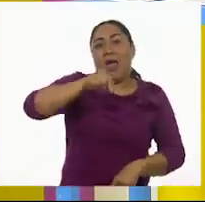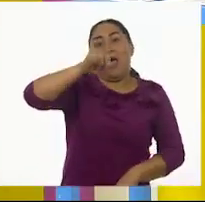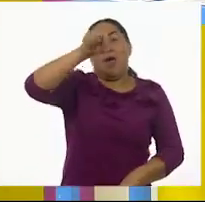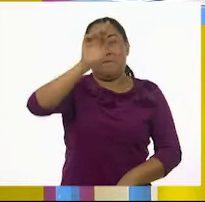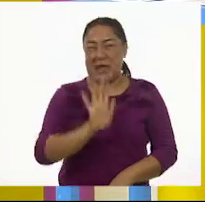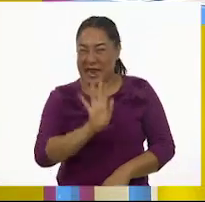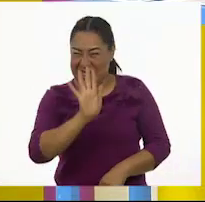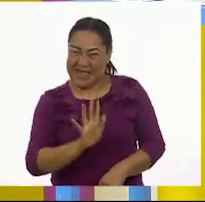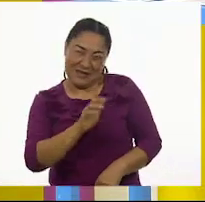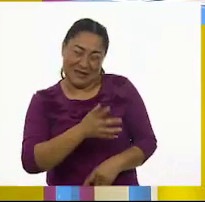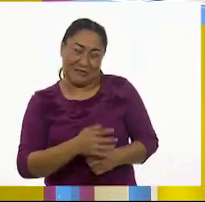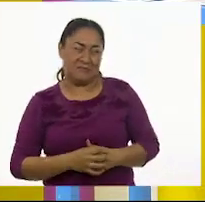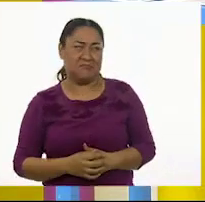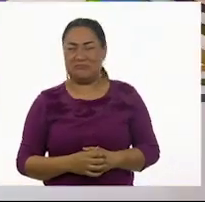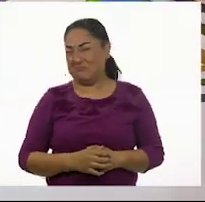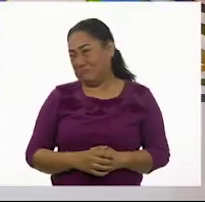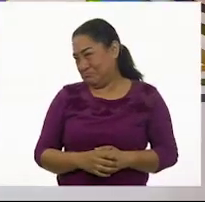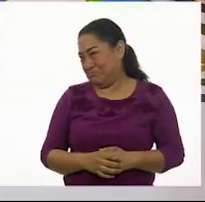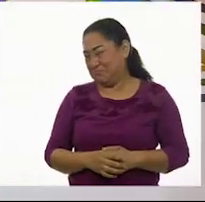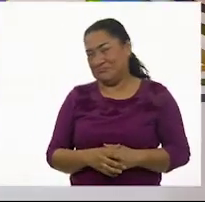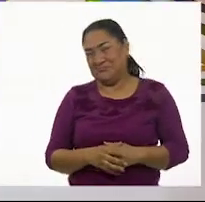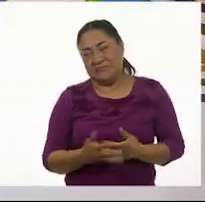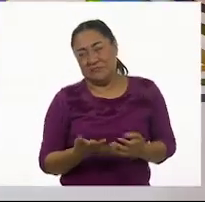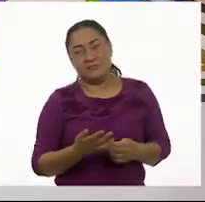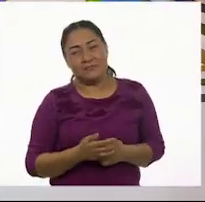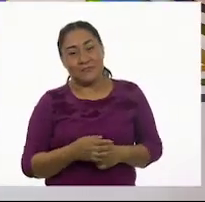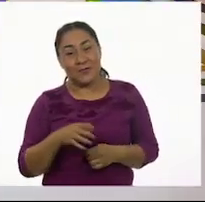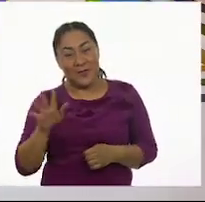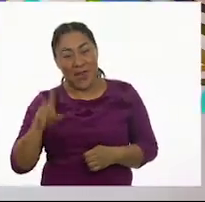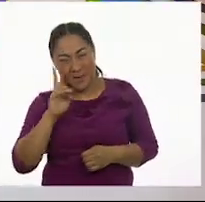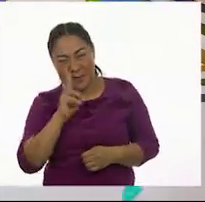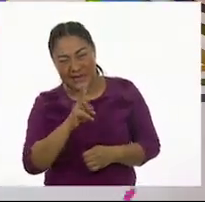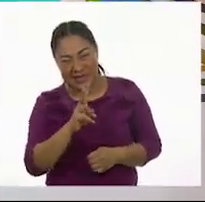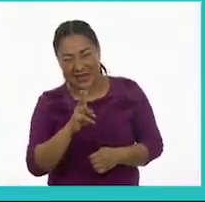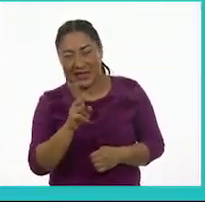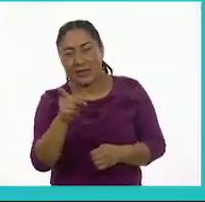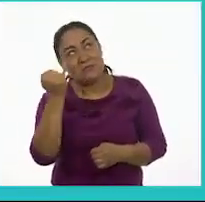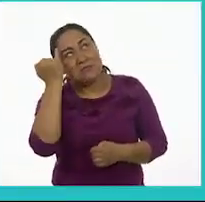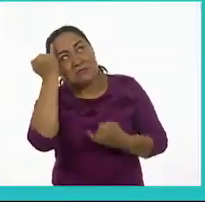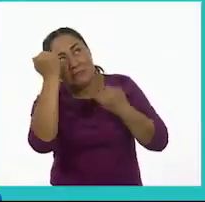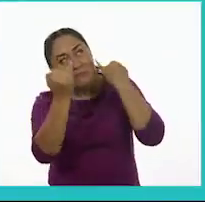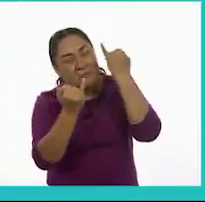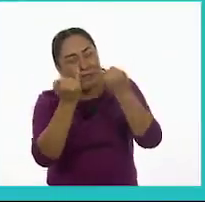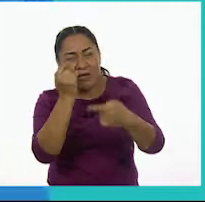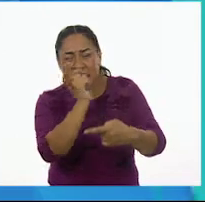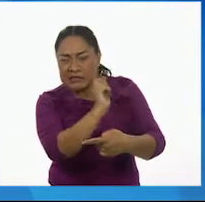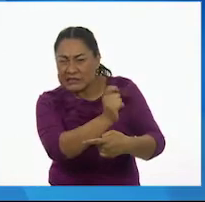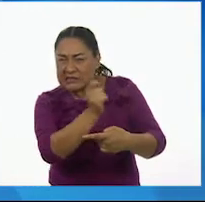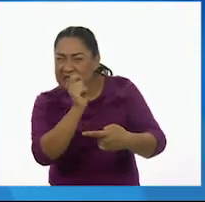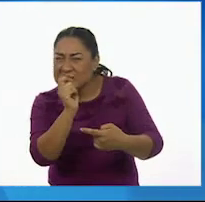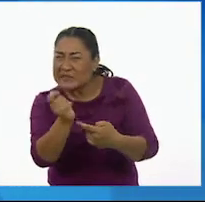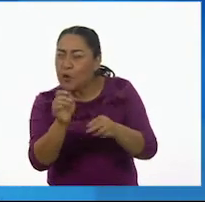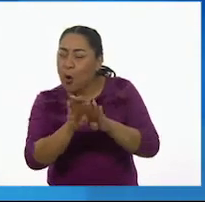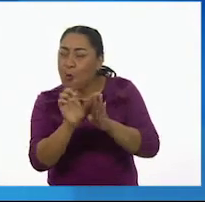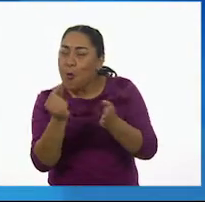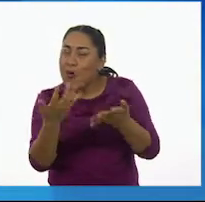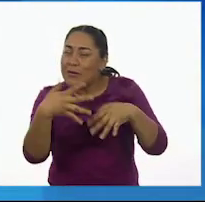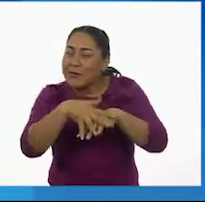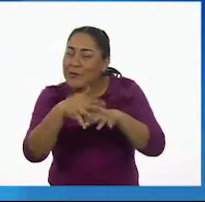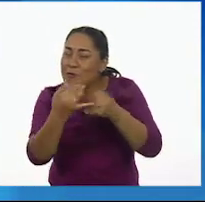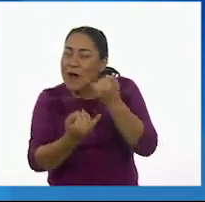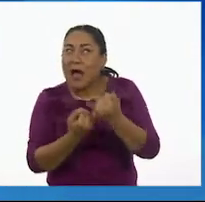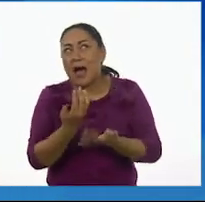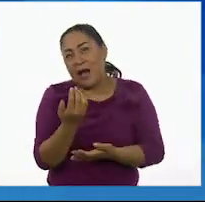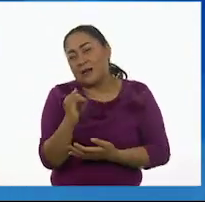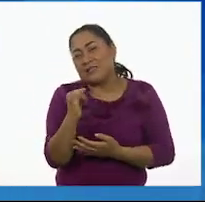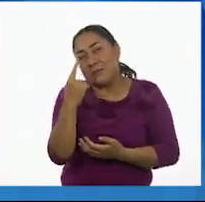hubiera ocurrido. de larga vara? No, que a mí tampoco. Pero ya viste cómo está jugando con el significado o con las palabras. Sí, porque además